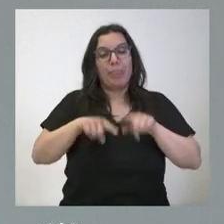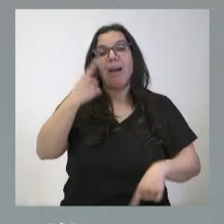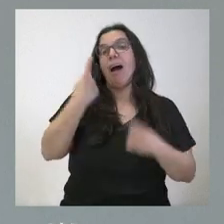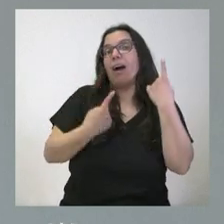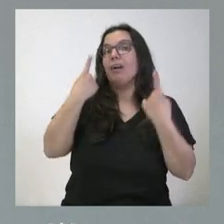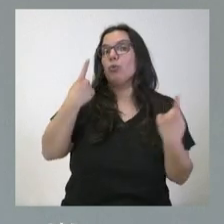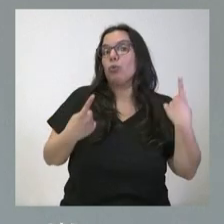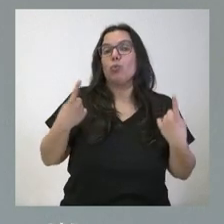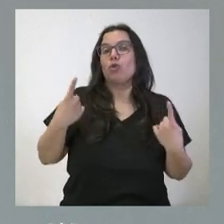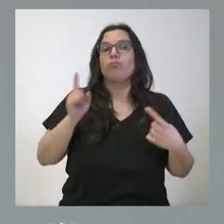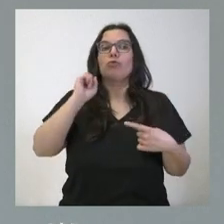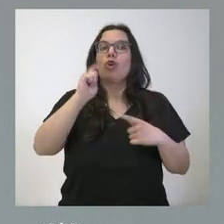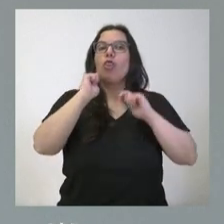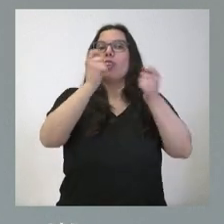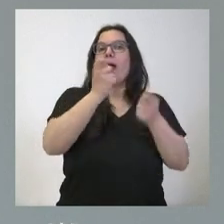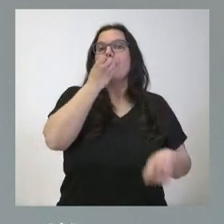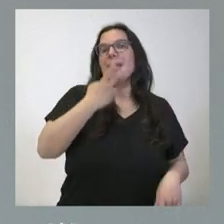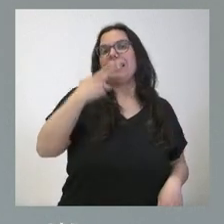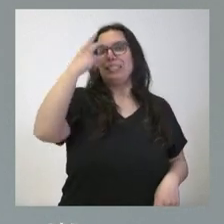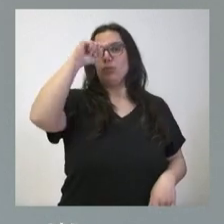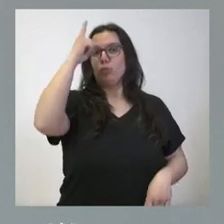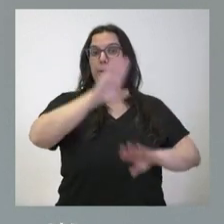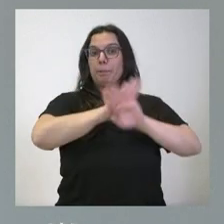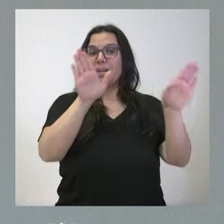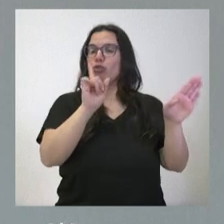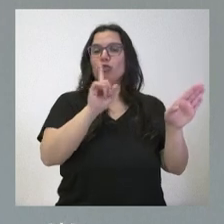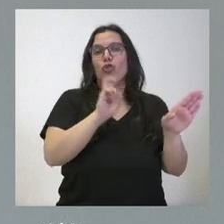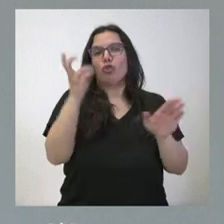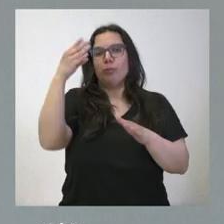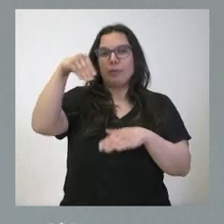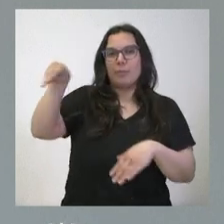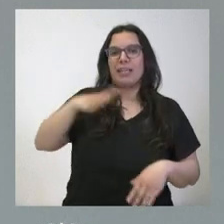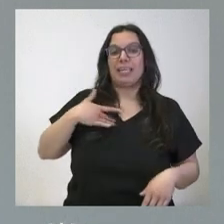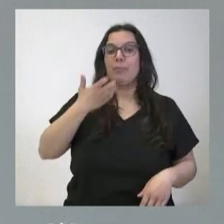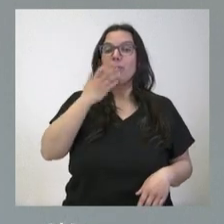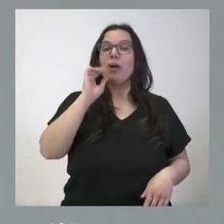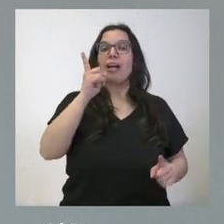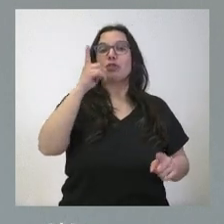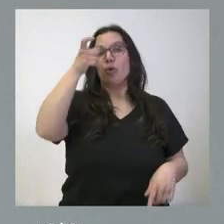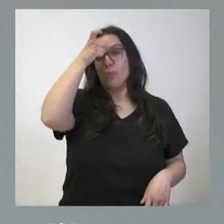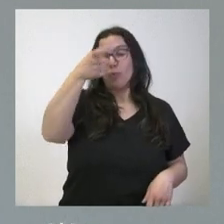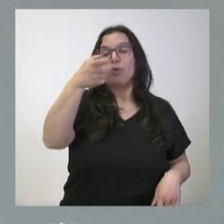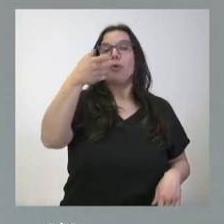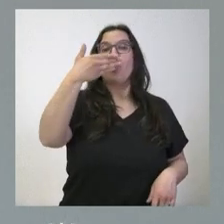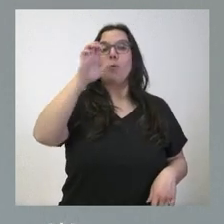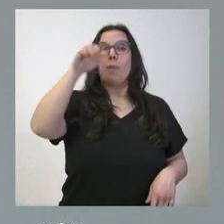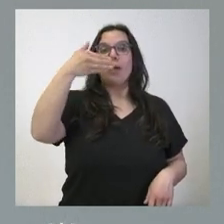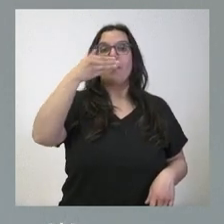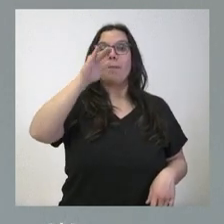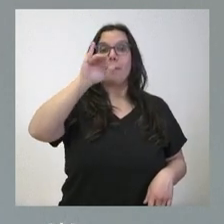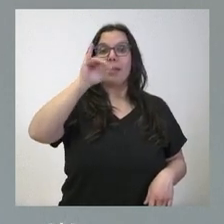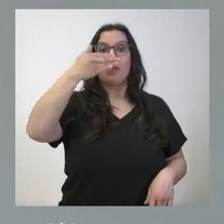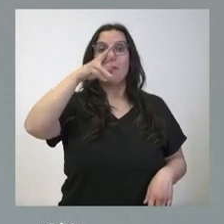son la mera declaración o no del bien de interés cultural en este caso concreto de Benvibre que estamos hablando tiene sus complejidades porque no se trata solo de